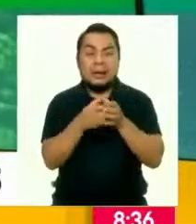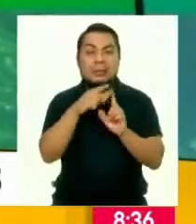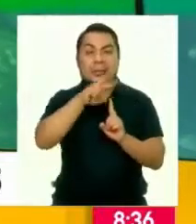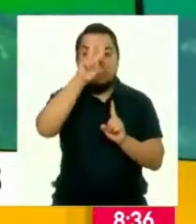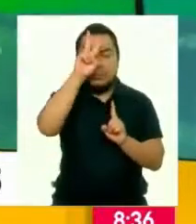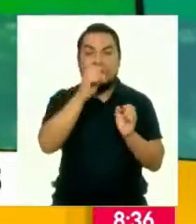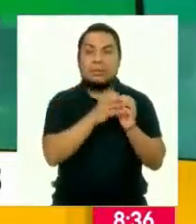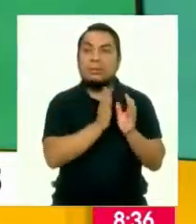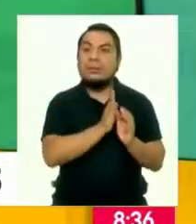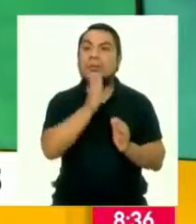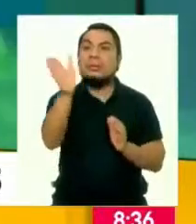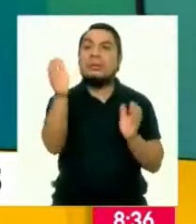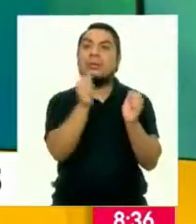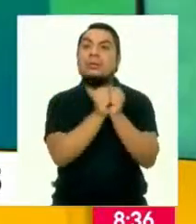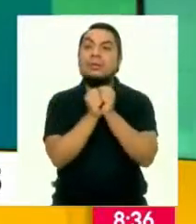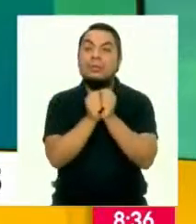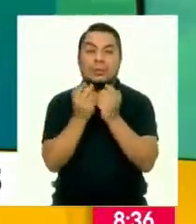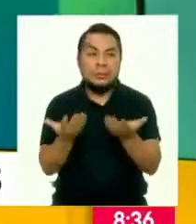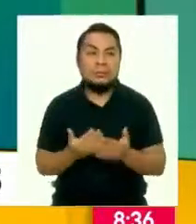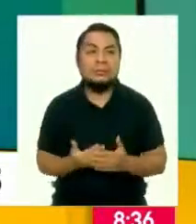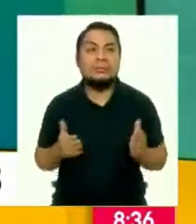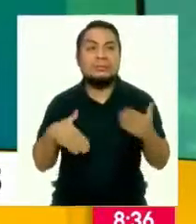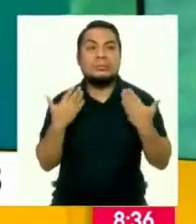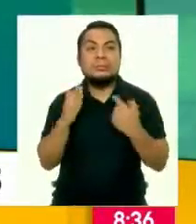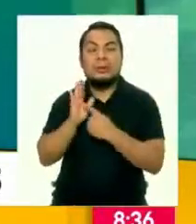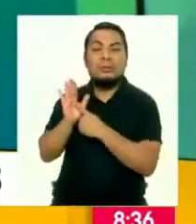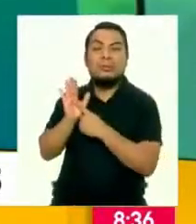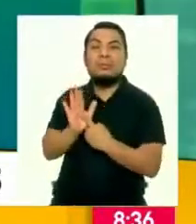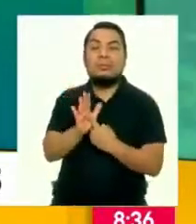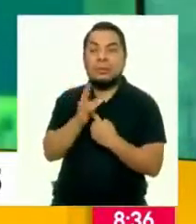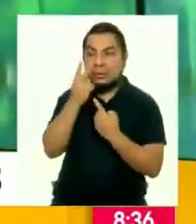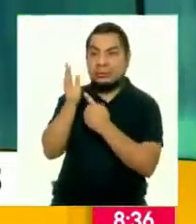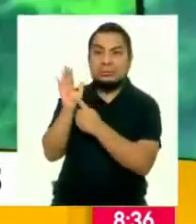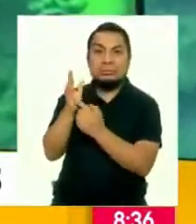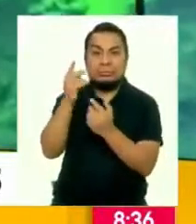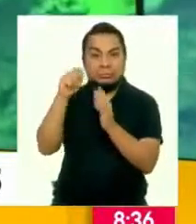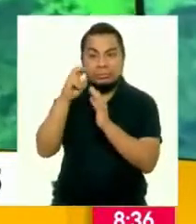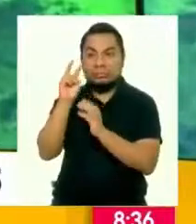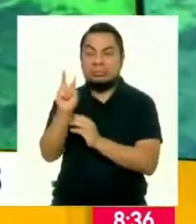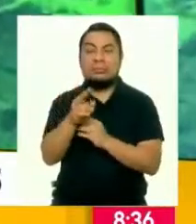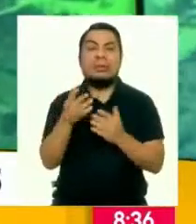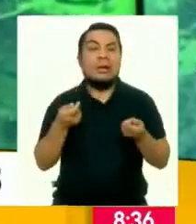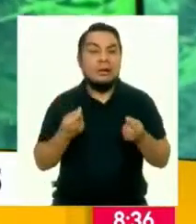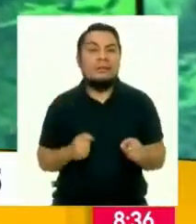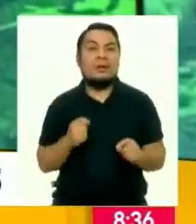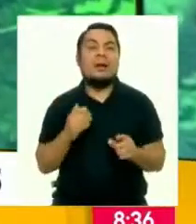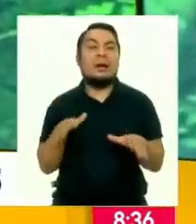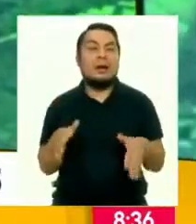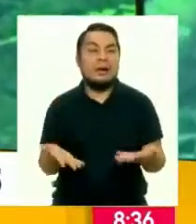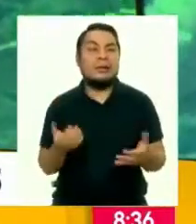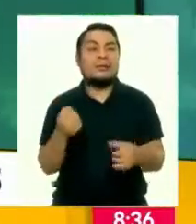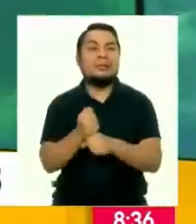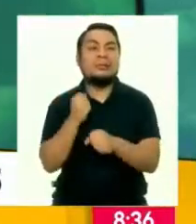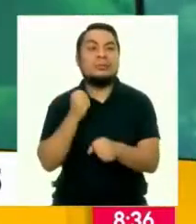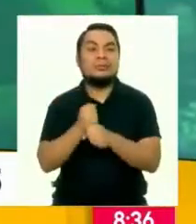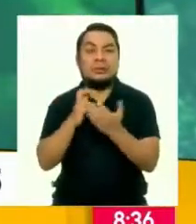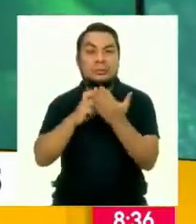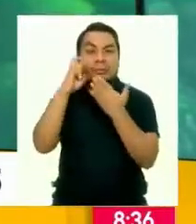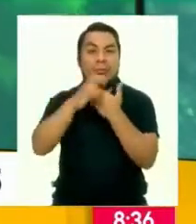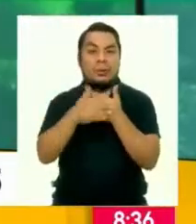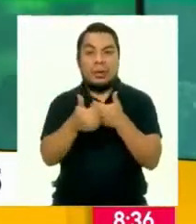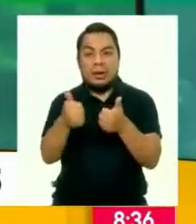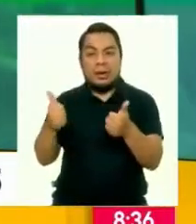Perú para que hagan este acompañamiento y podamos mostrar en imágenes el esfuerzo que hay detrás del programa.